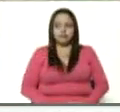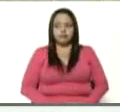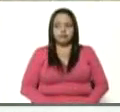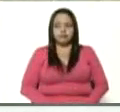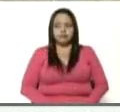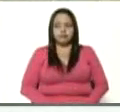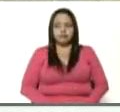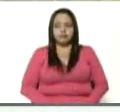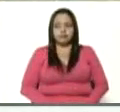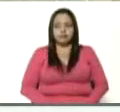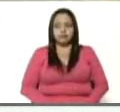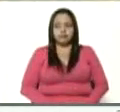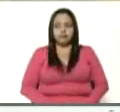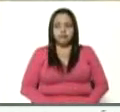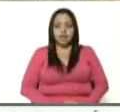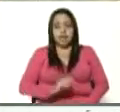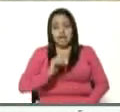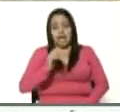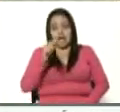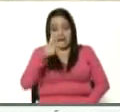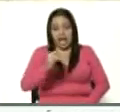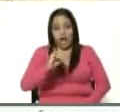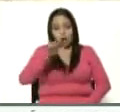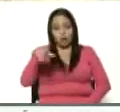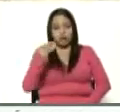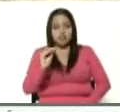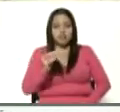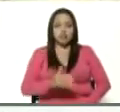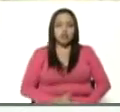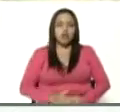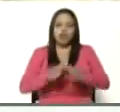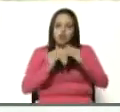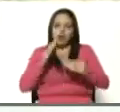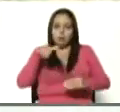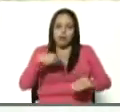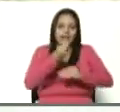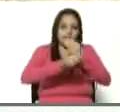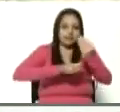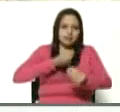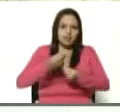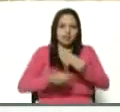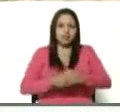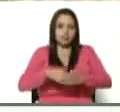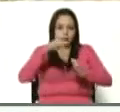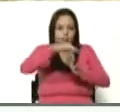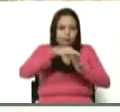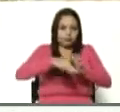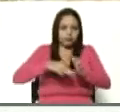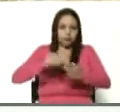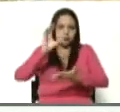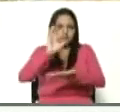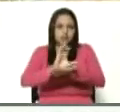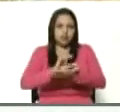Producir es vencer, ahí está en el junquito, fíjense ustedes, todo lo que se puede hacer con la agricultura urbana,